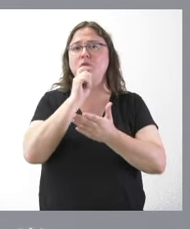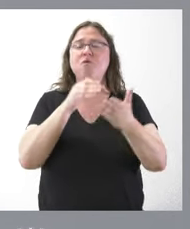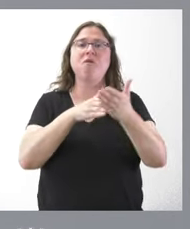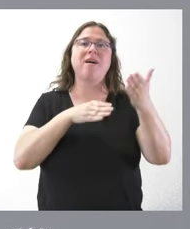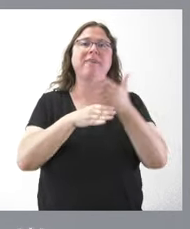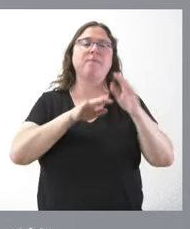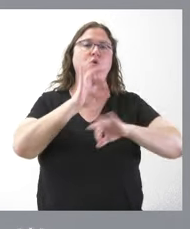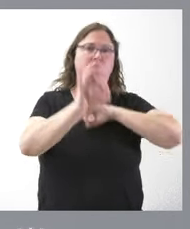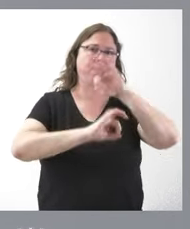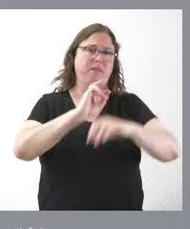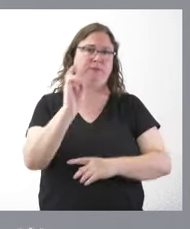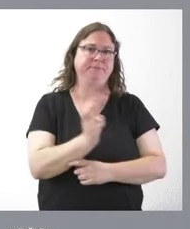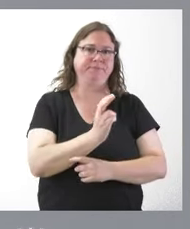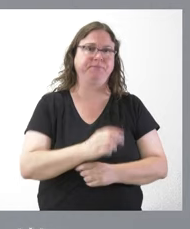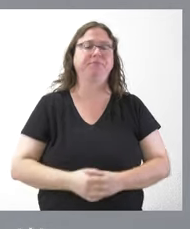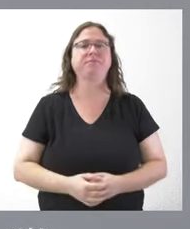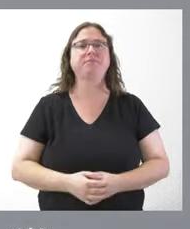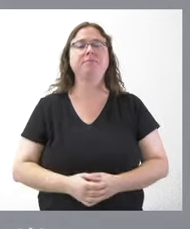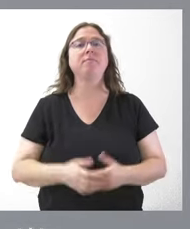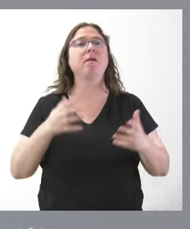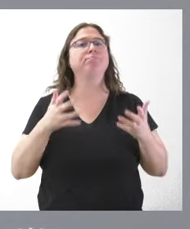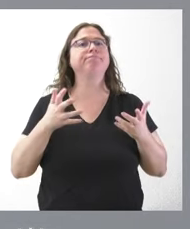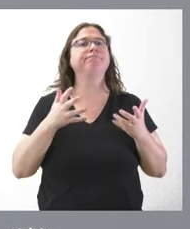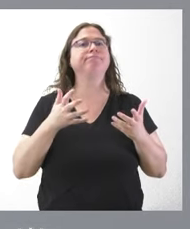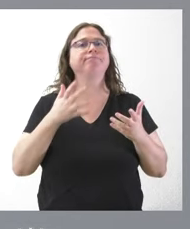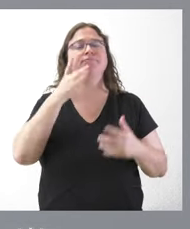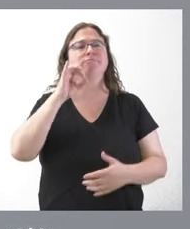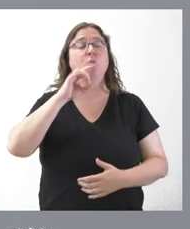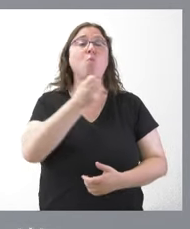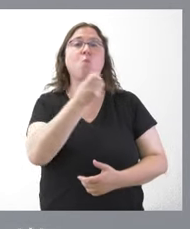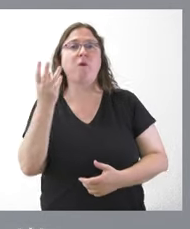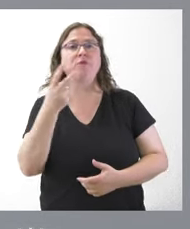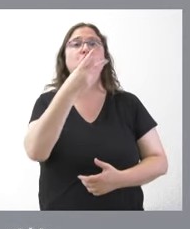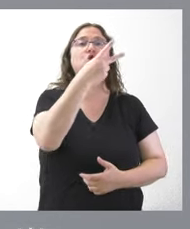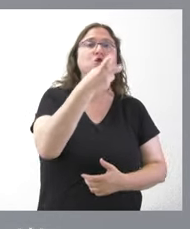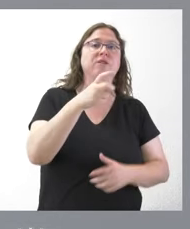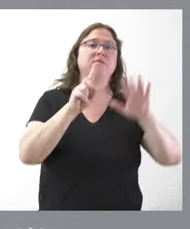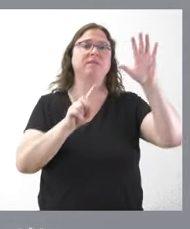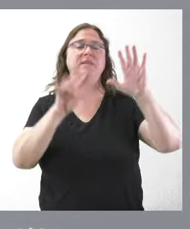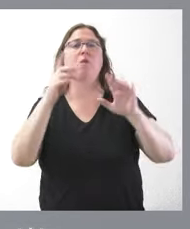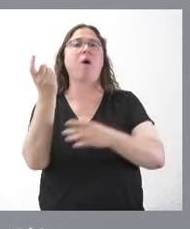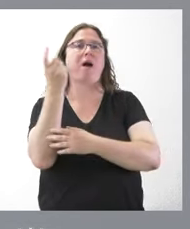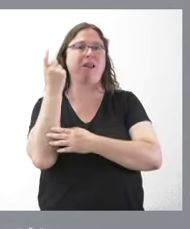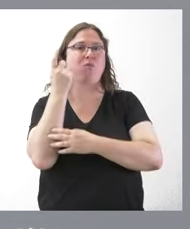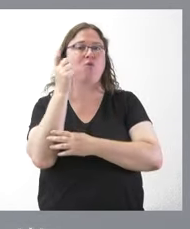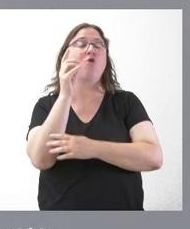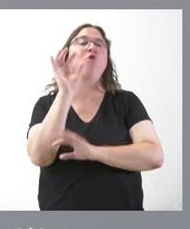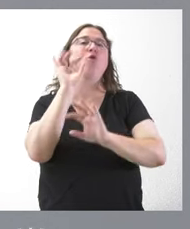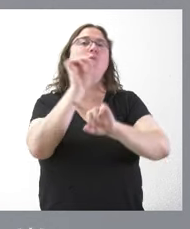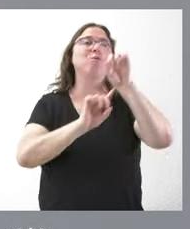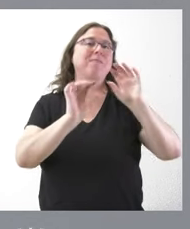distintas organizaciones. Se beneficiarán de ellos 269 alumnos con problemas específicos